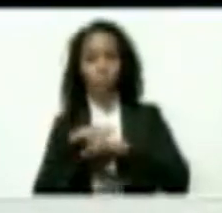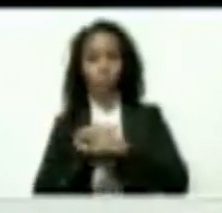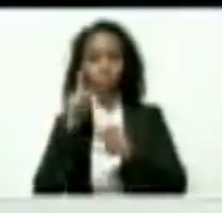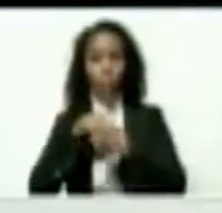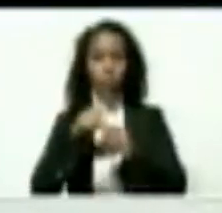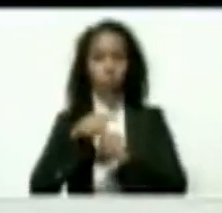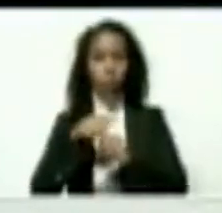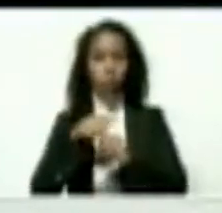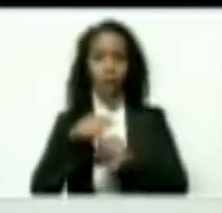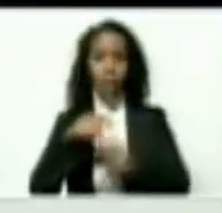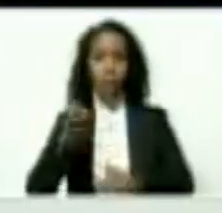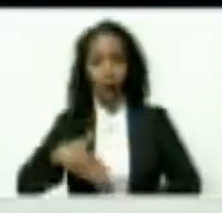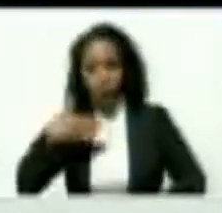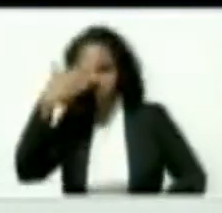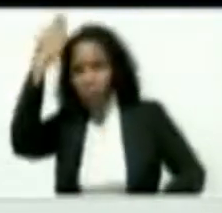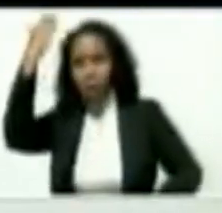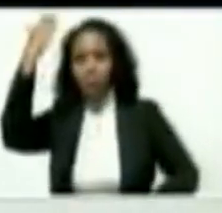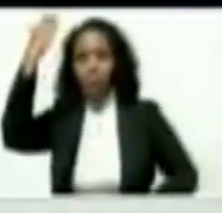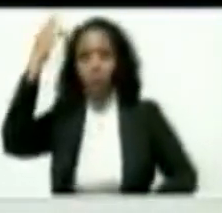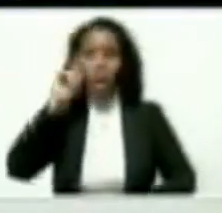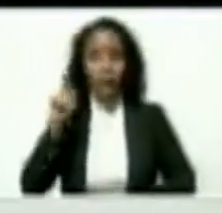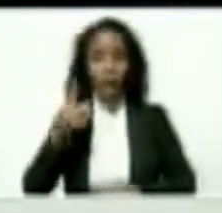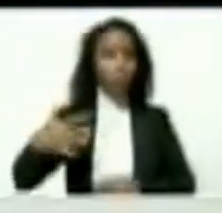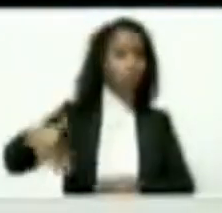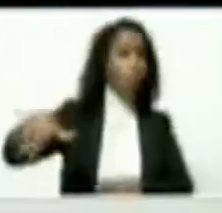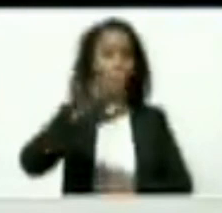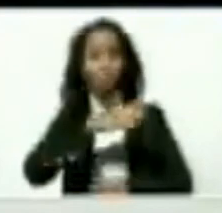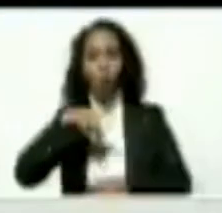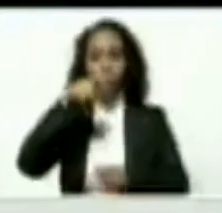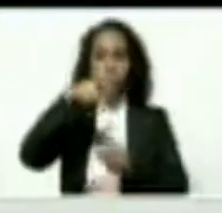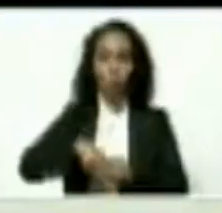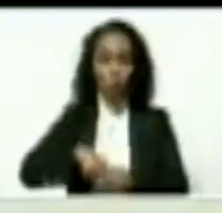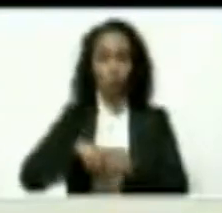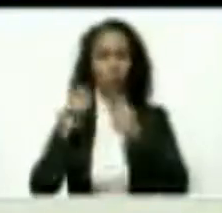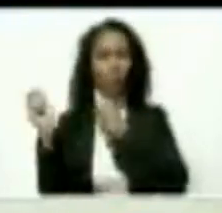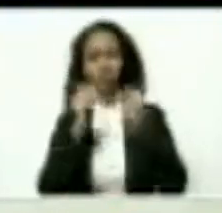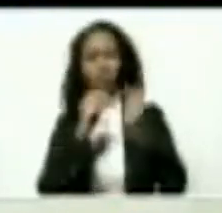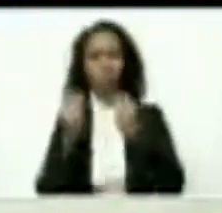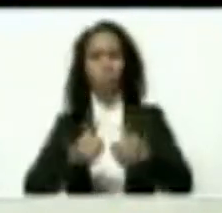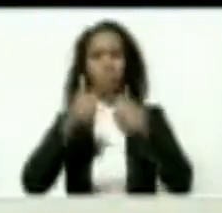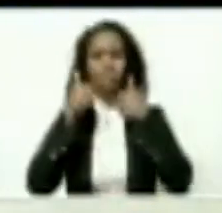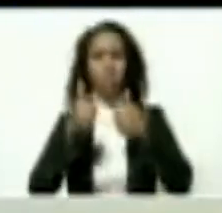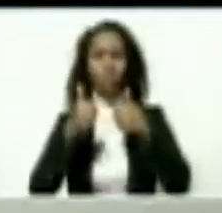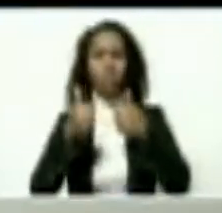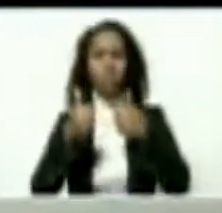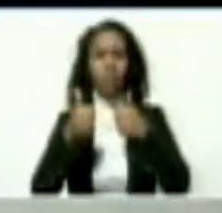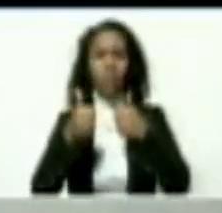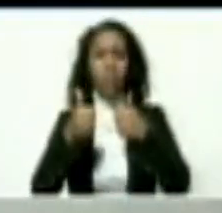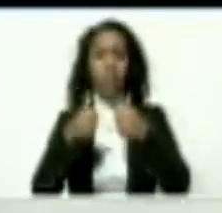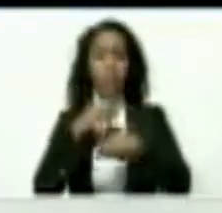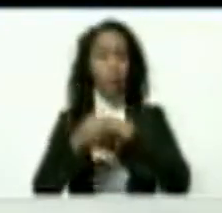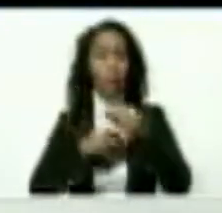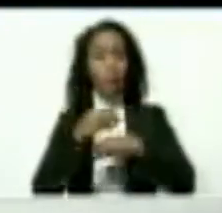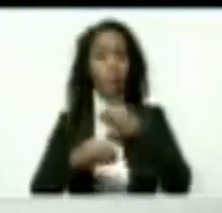Reino de Arabia Saudita. Y ahí estamos todos. Hubo un debate extraordinario, repito, y se adoptó